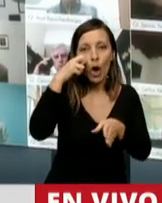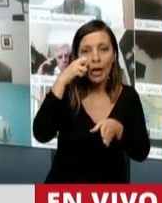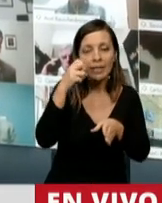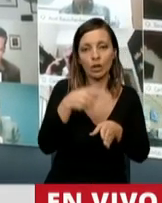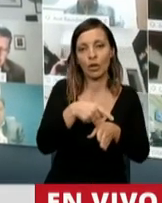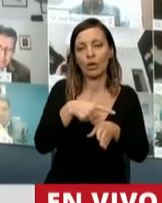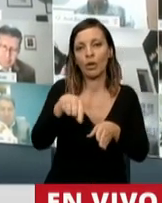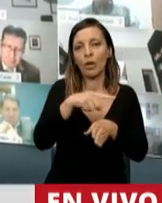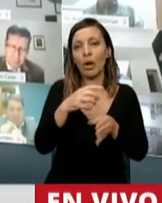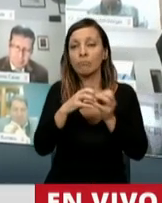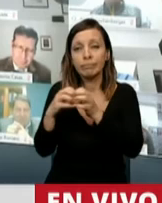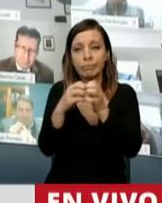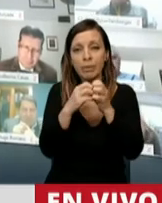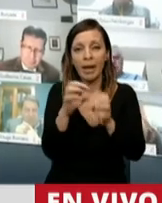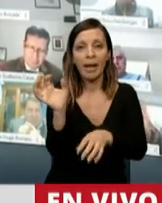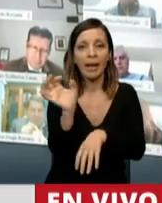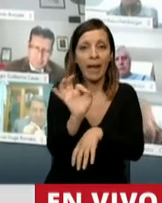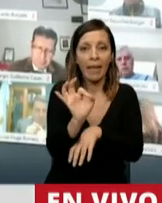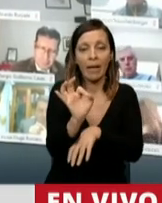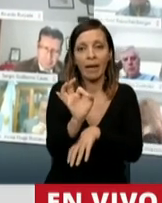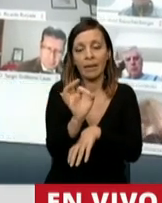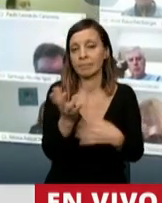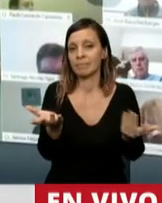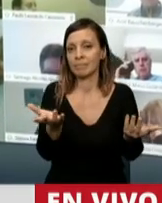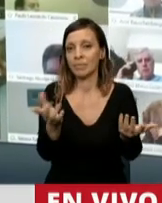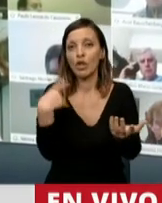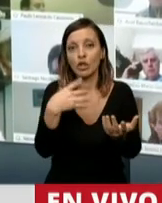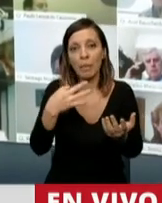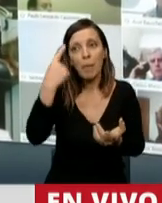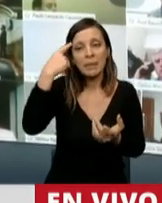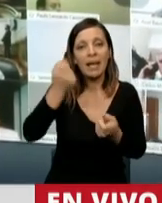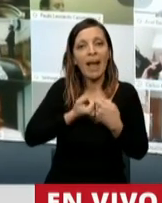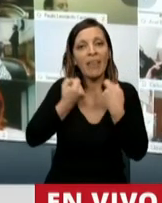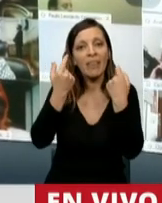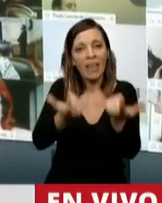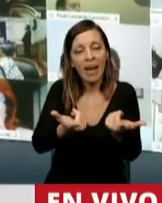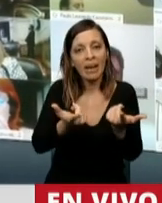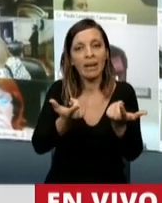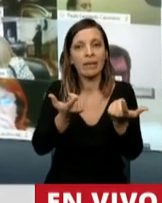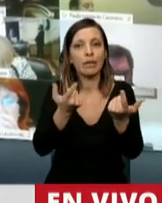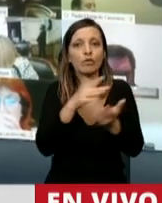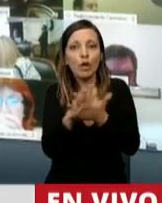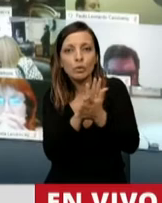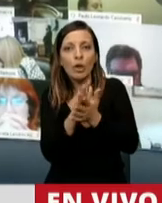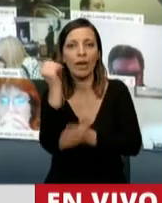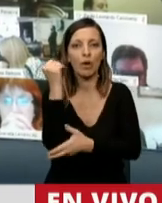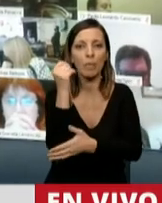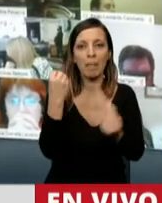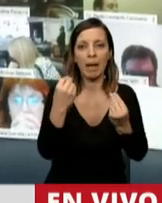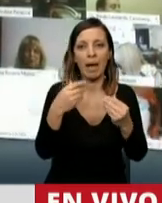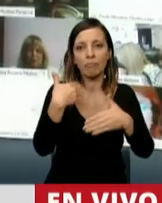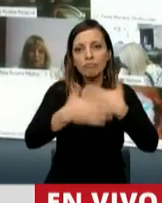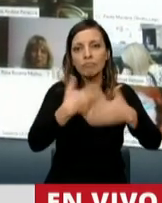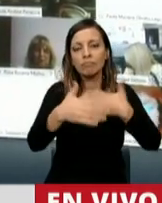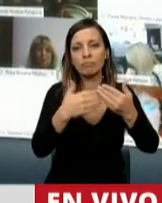sesionamos pensando que tenemos que darle las herramientas a la economía para poder seguir en marcha,